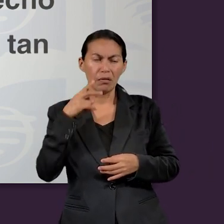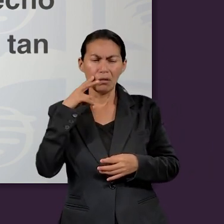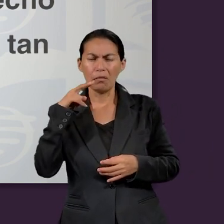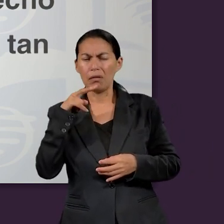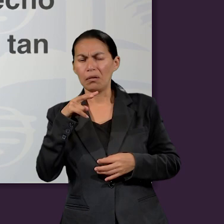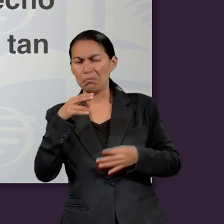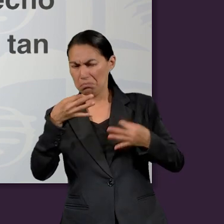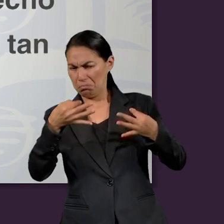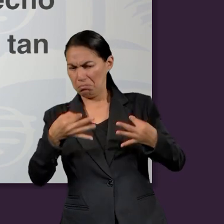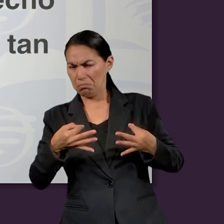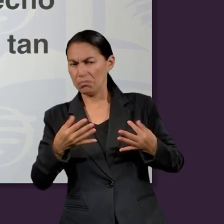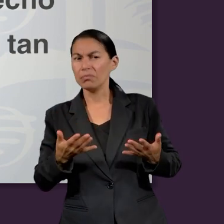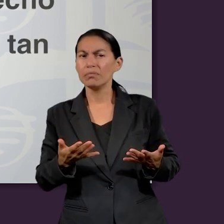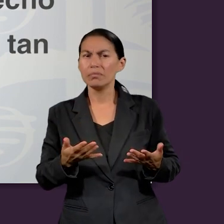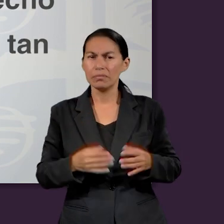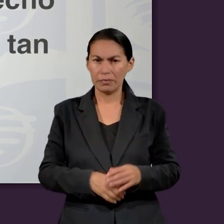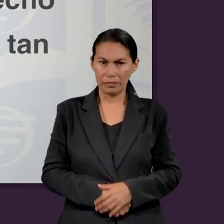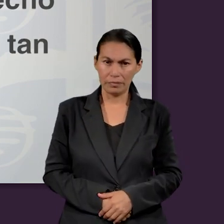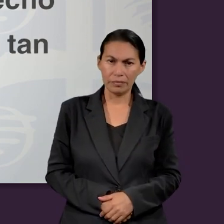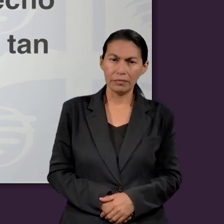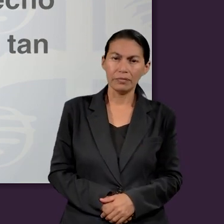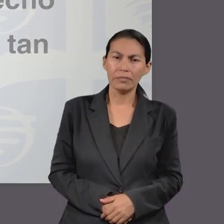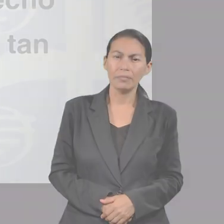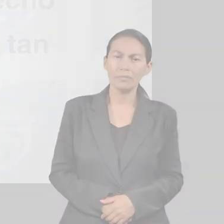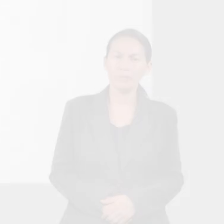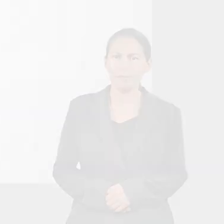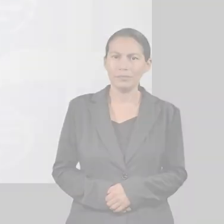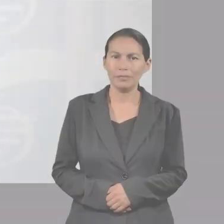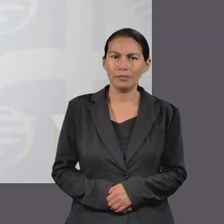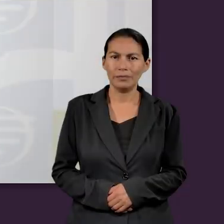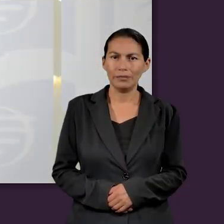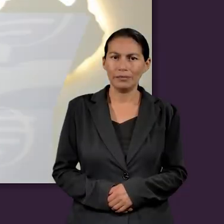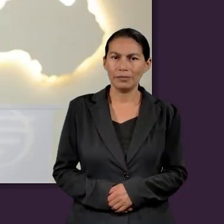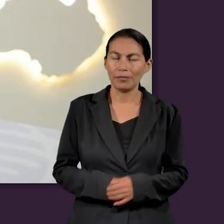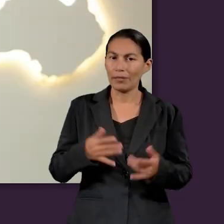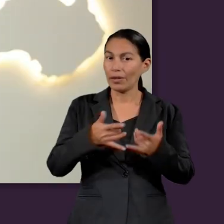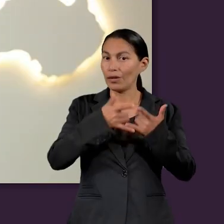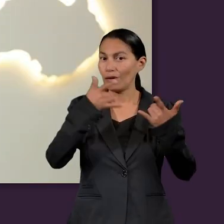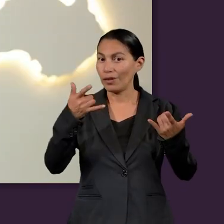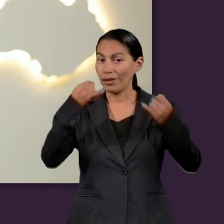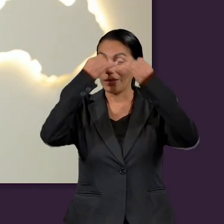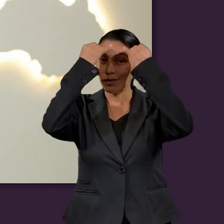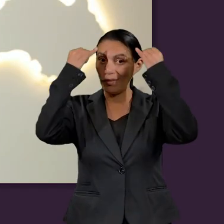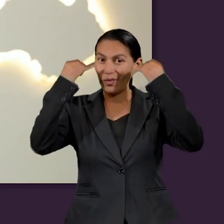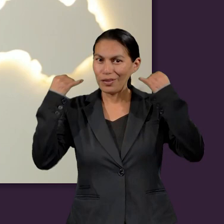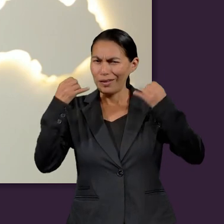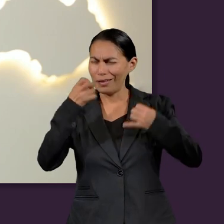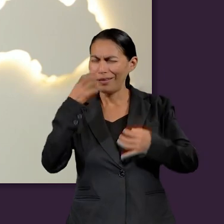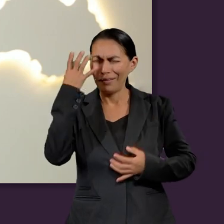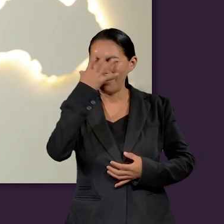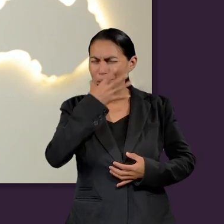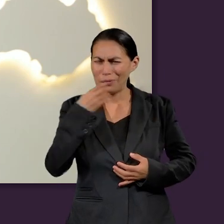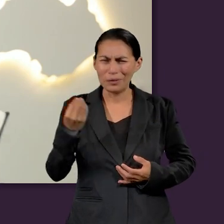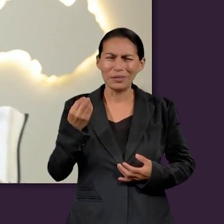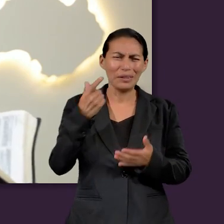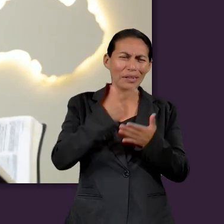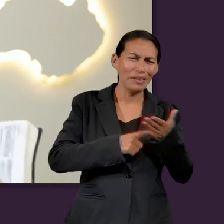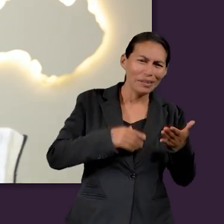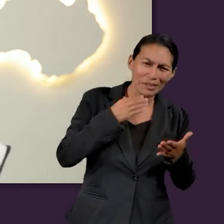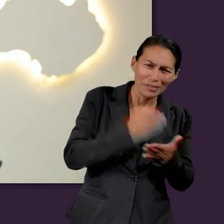amo lo mirara tan favorablemente? La historia de José es maravillosa.